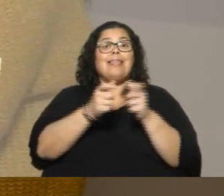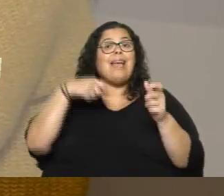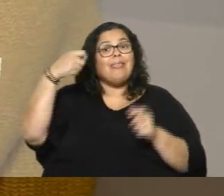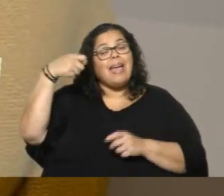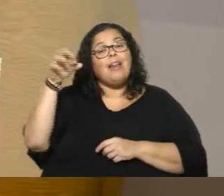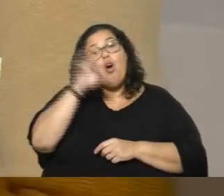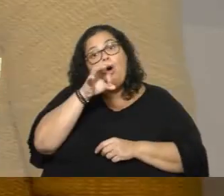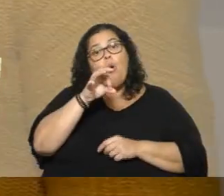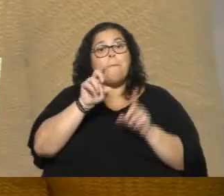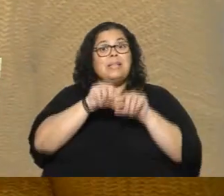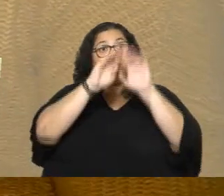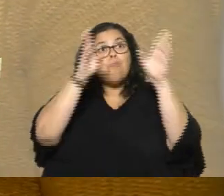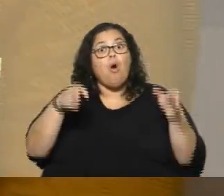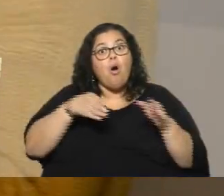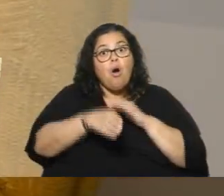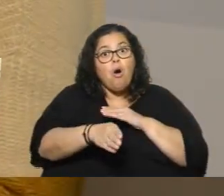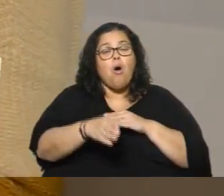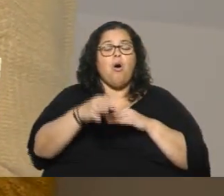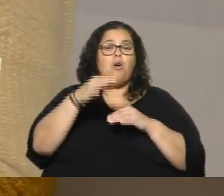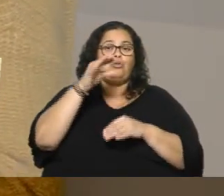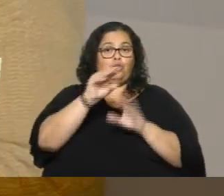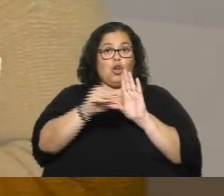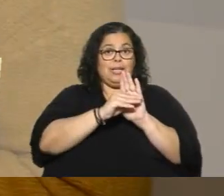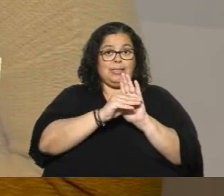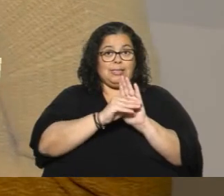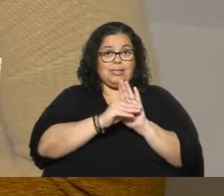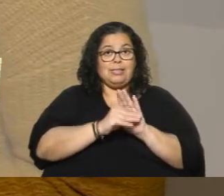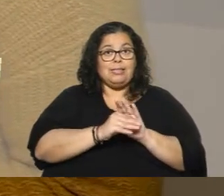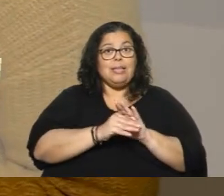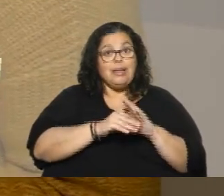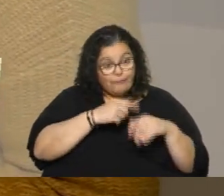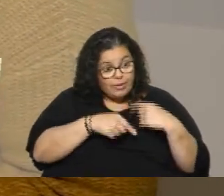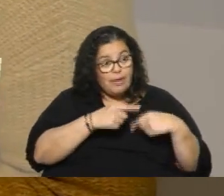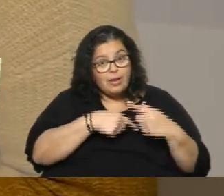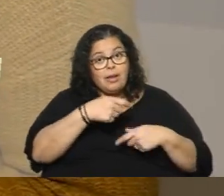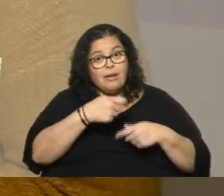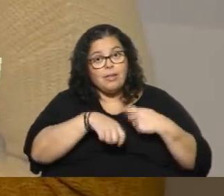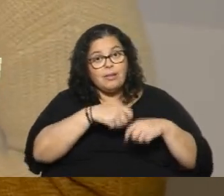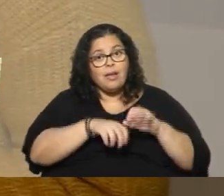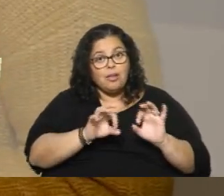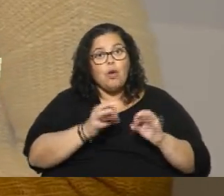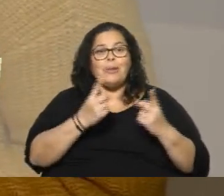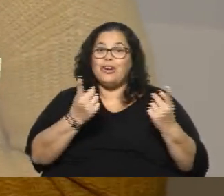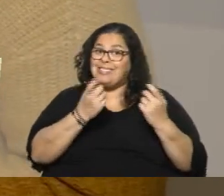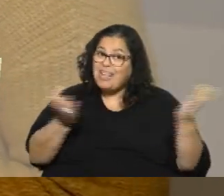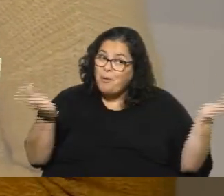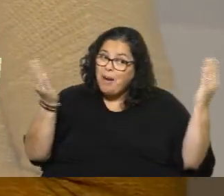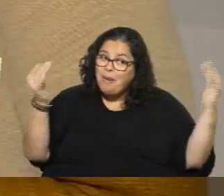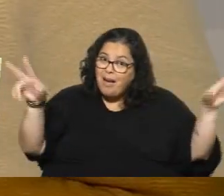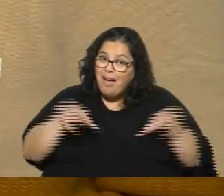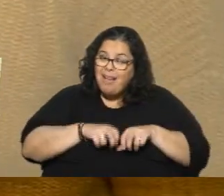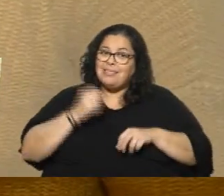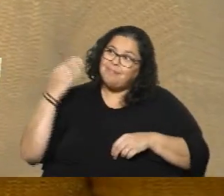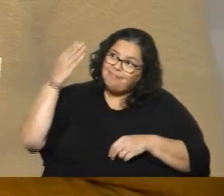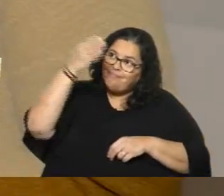Están a la venta. Bien, Ticantel o la boletería del Teatro Solís, ¿cómo vienen esas entradas? Y bien, se vienen moviendo, pero bueno, necesitamos que más gente se arrime. Ahí